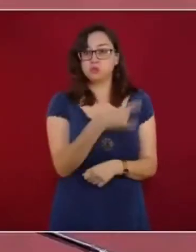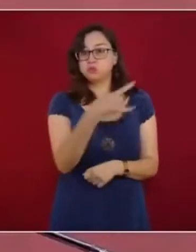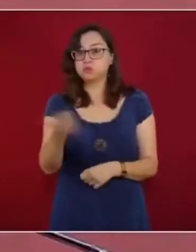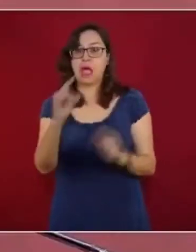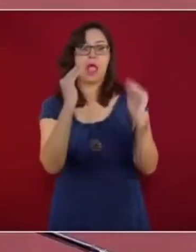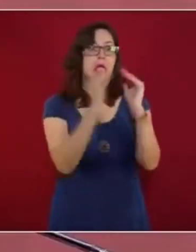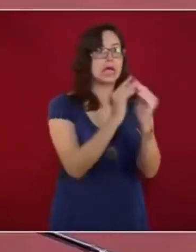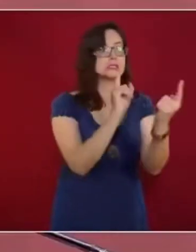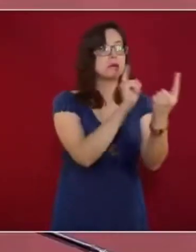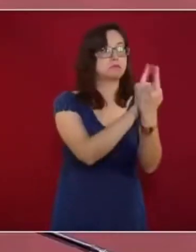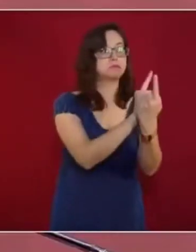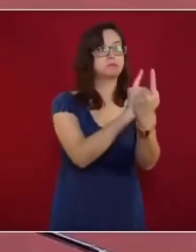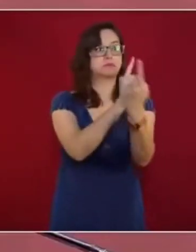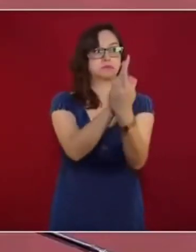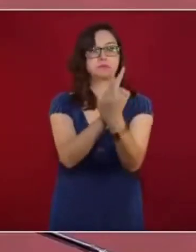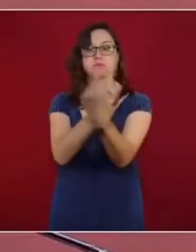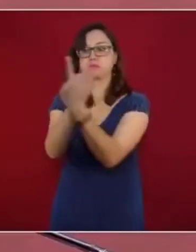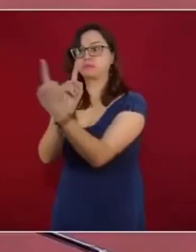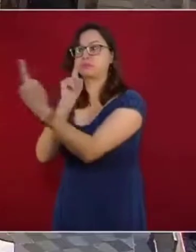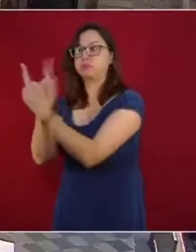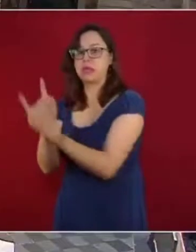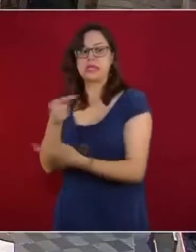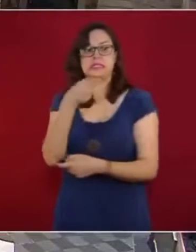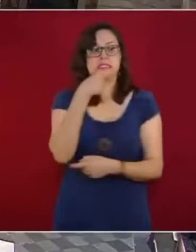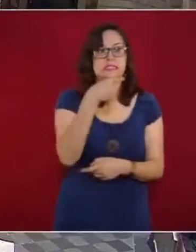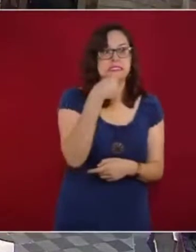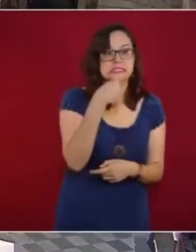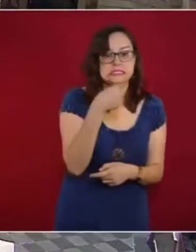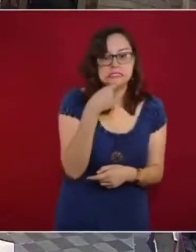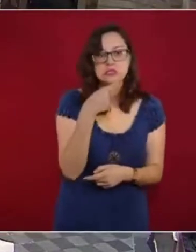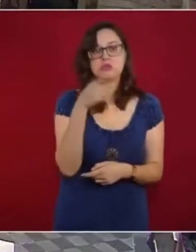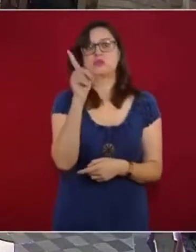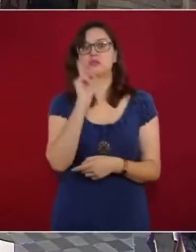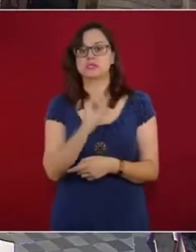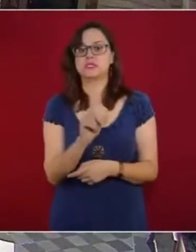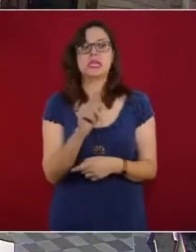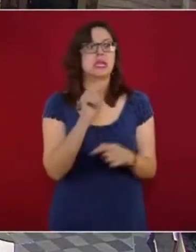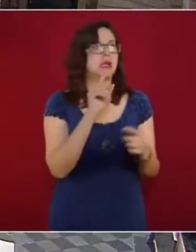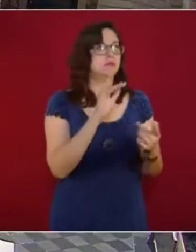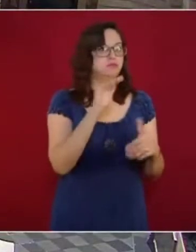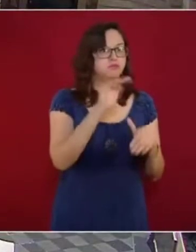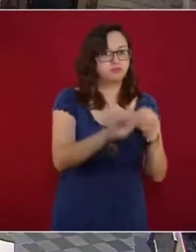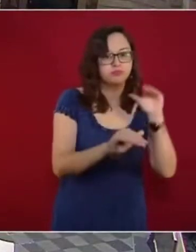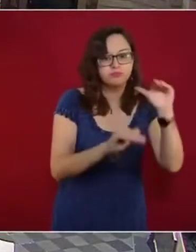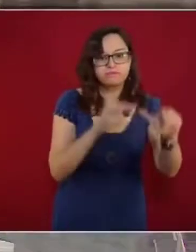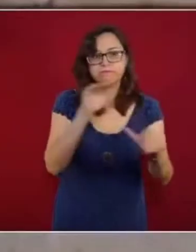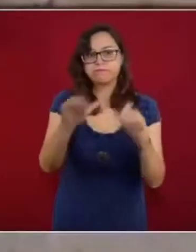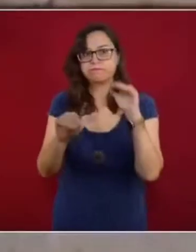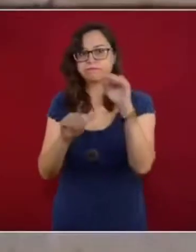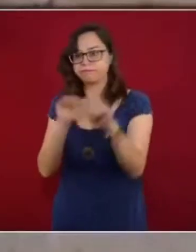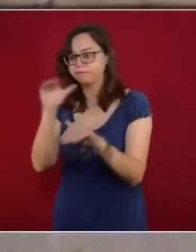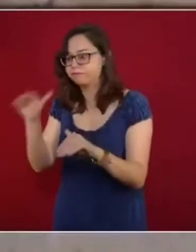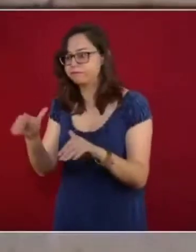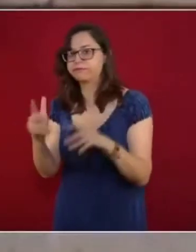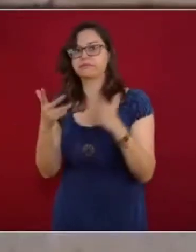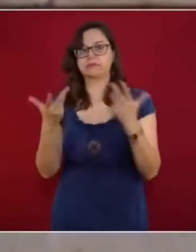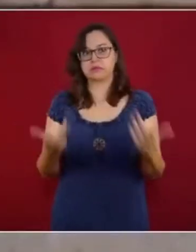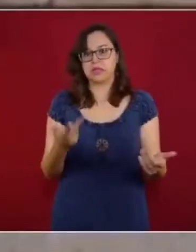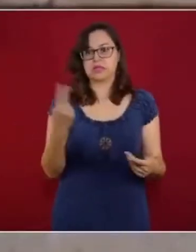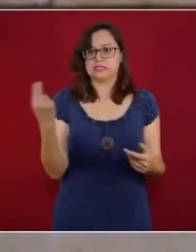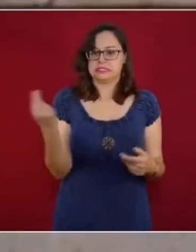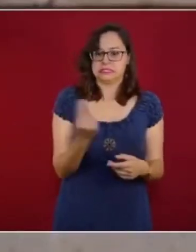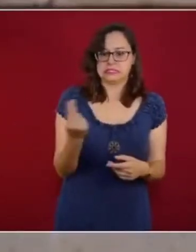a niño por niño esos materiales, sin importar los obstáculos, y anteponiendo en ocasiones sus propias